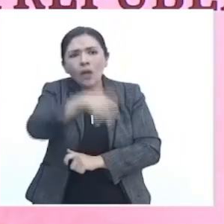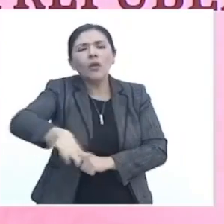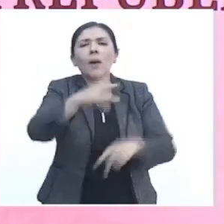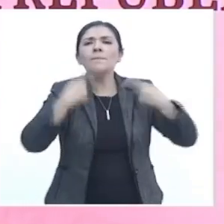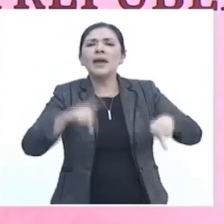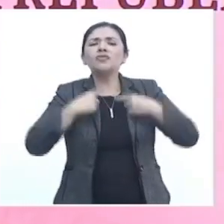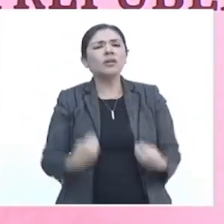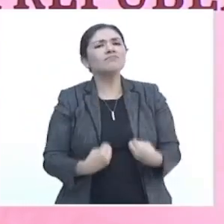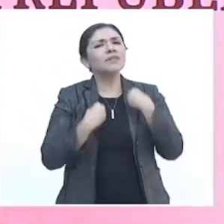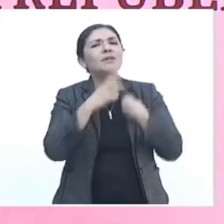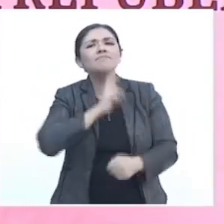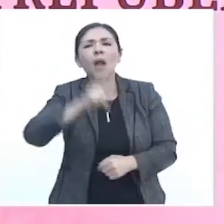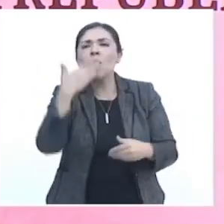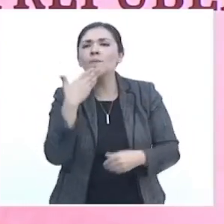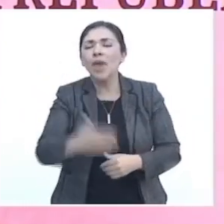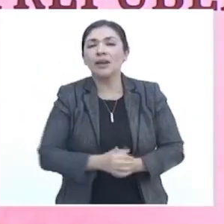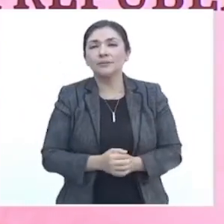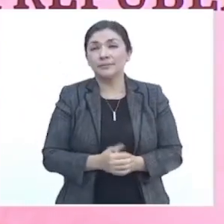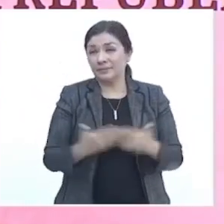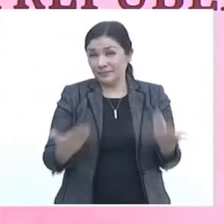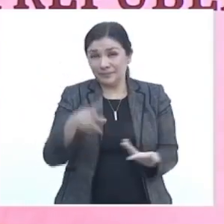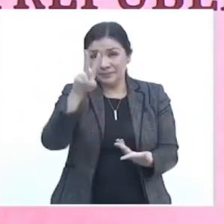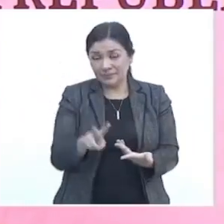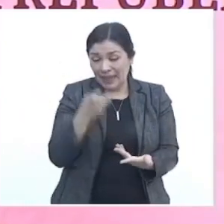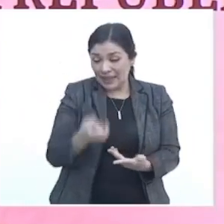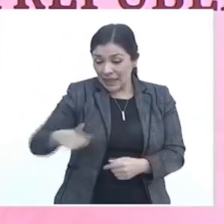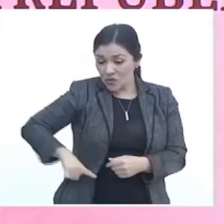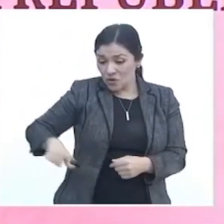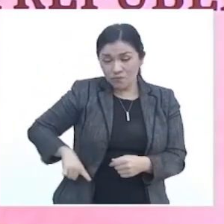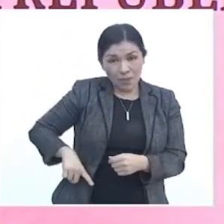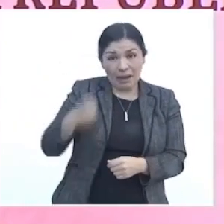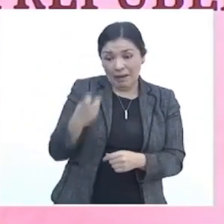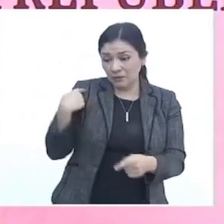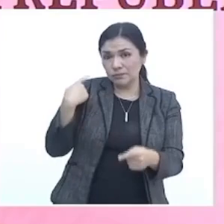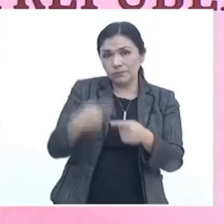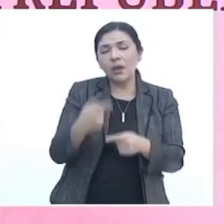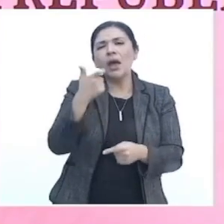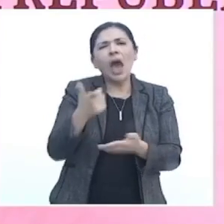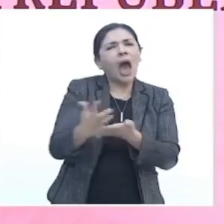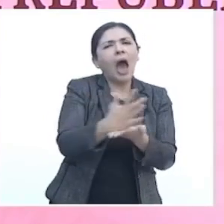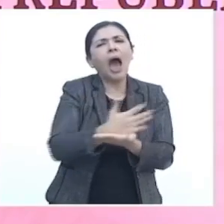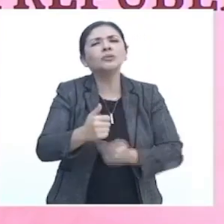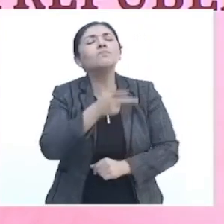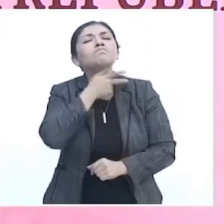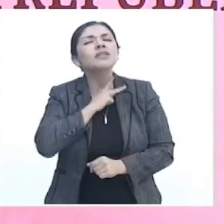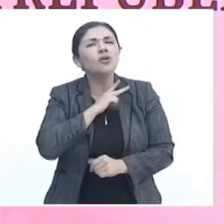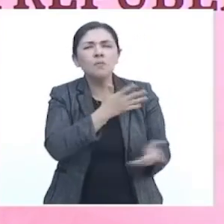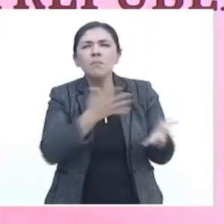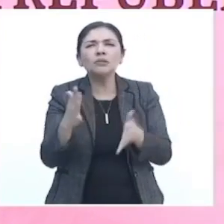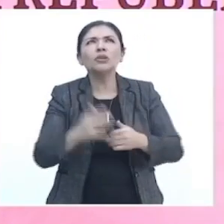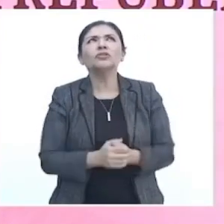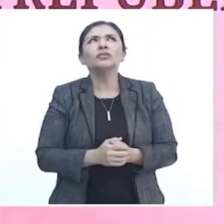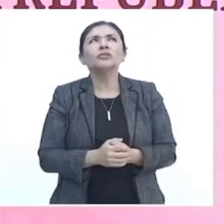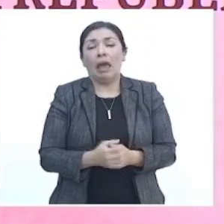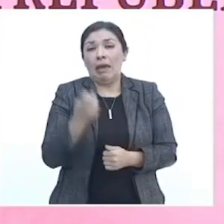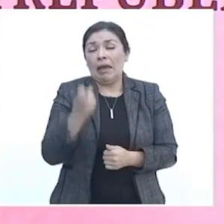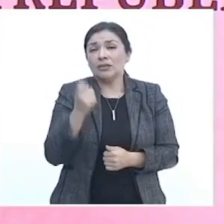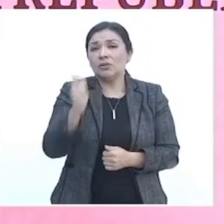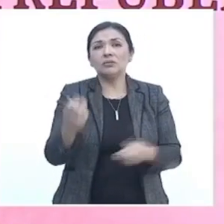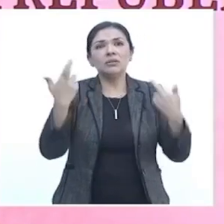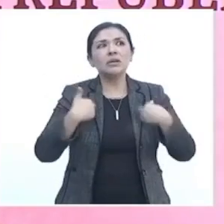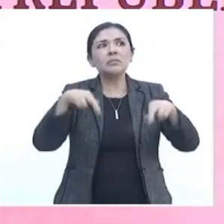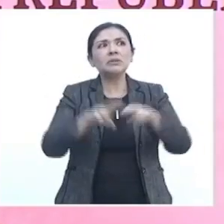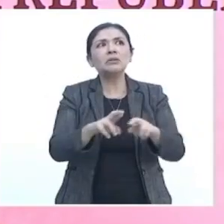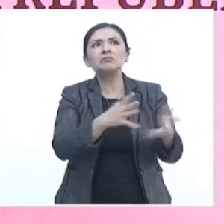pueblo de México. Tan sólo en lo que va de esta administración, los ingresos petroleros en promedio han representado